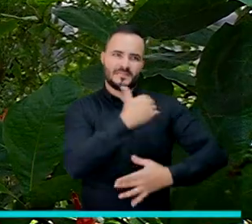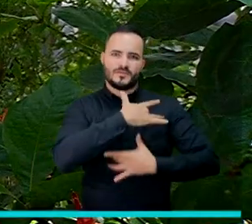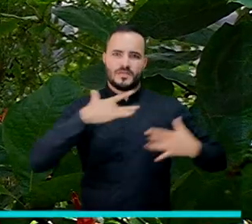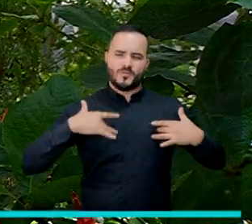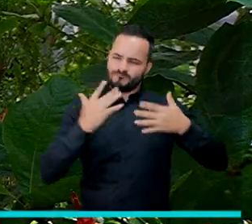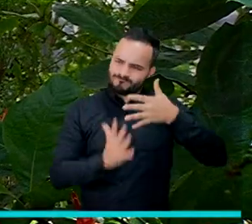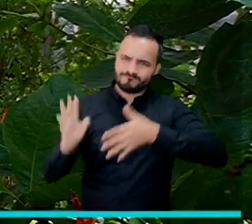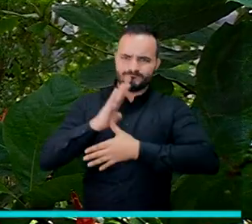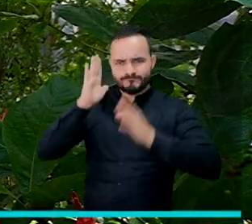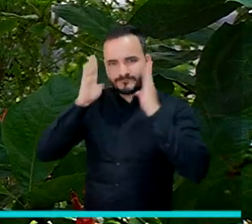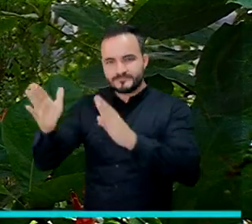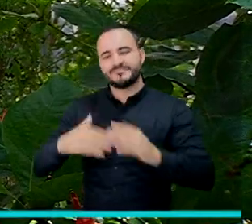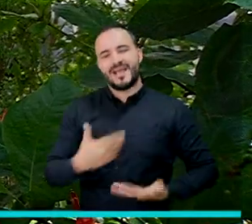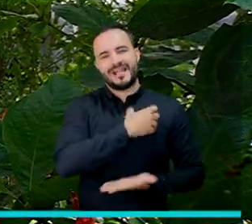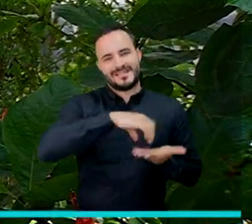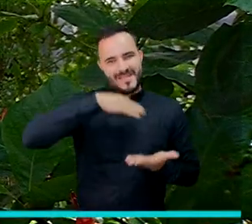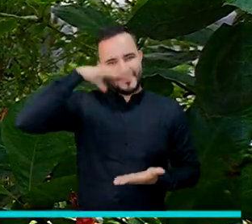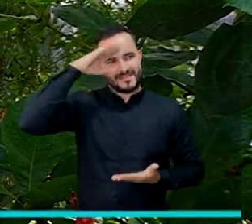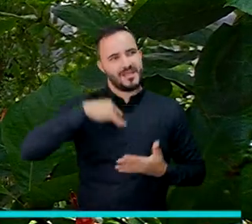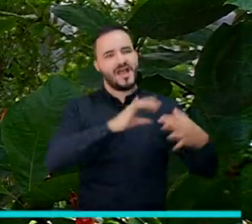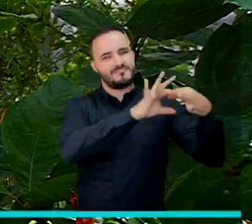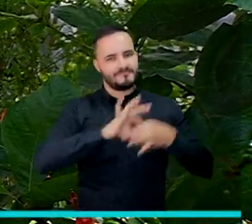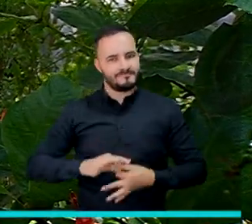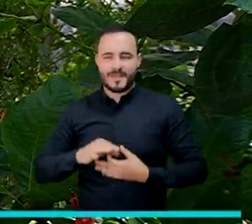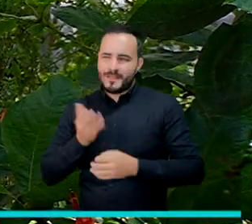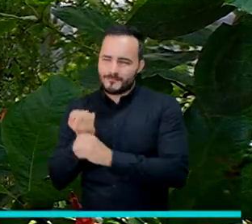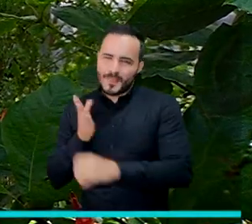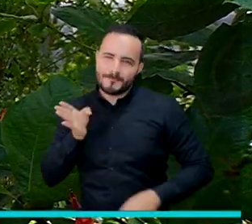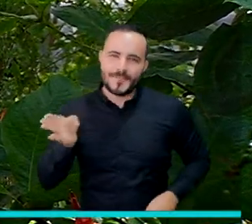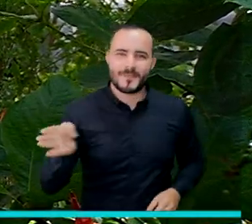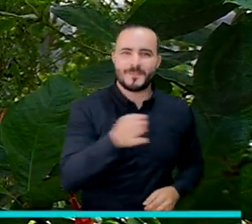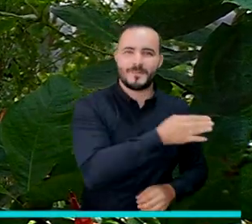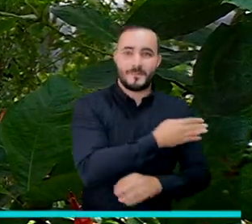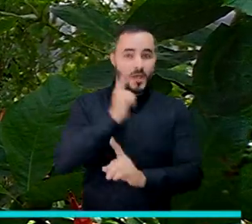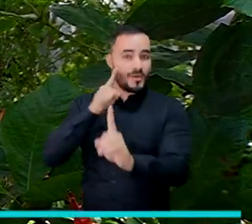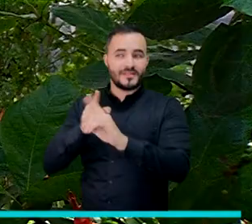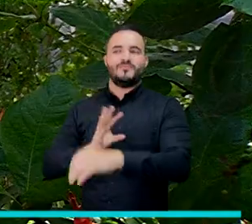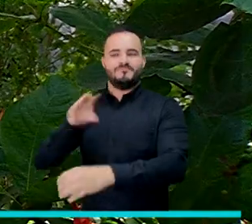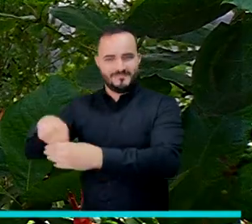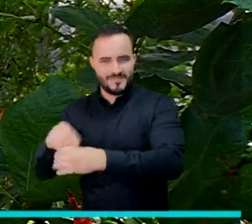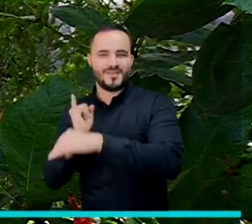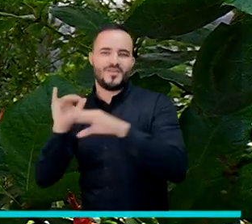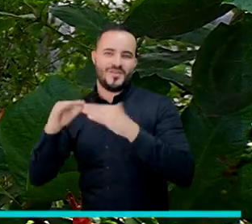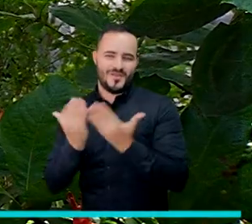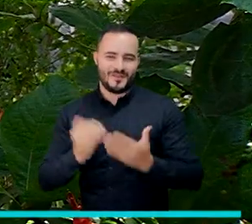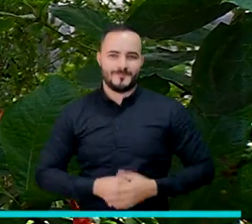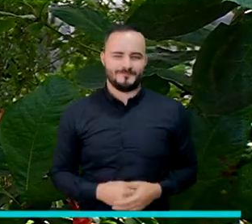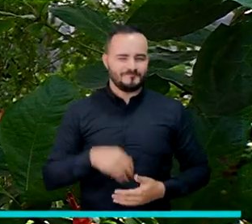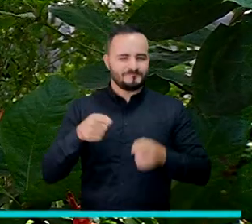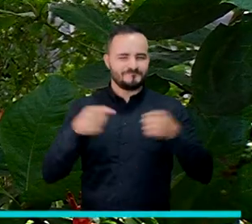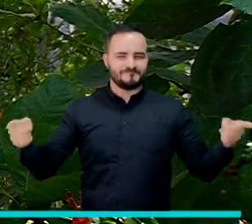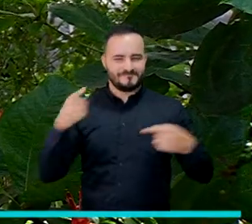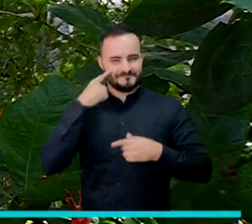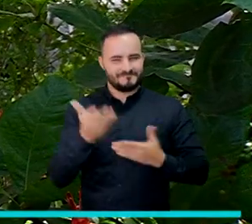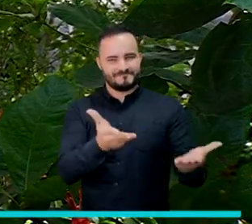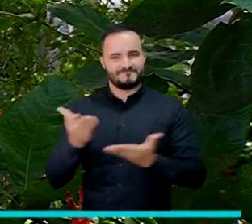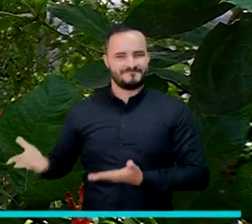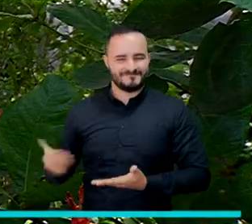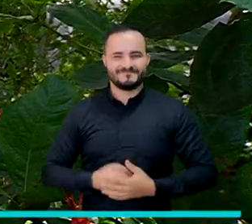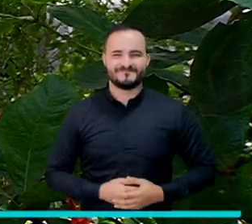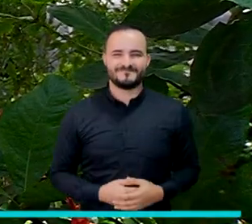Ministerio de Salud y la Alcaldía de Medellín recorre las comunas para aplicar directamente las dosis en los colegios. A continuación te contamos más.